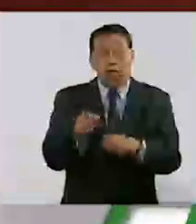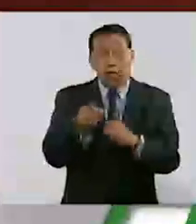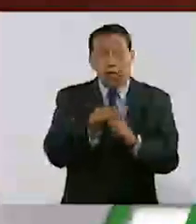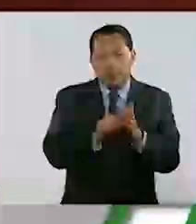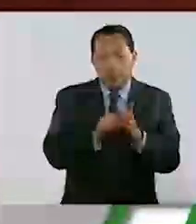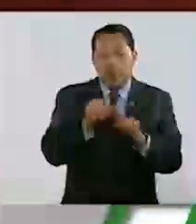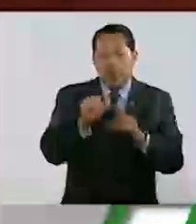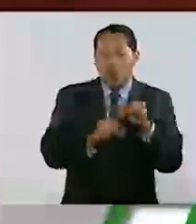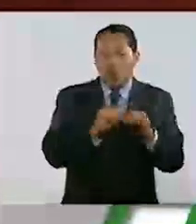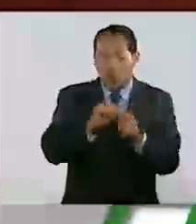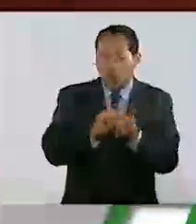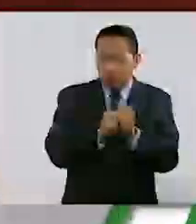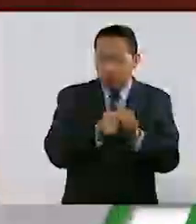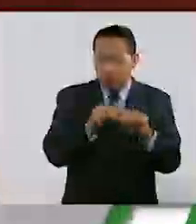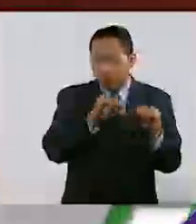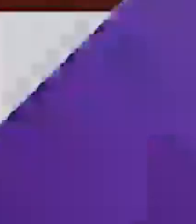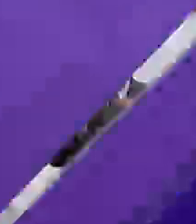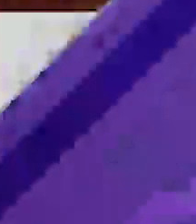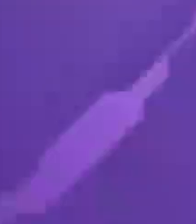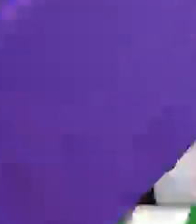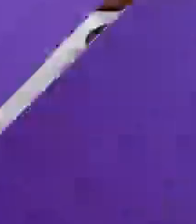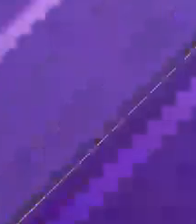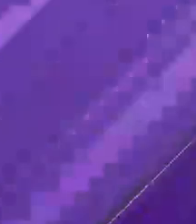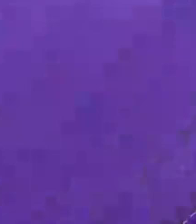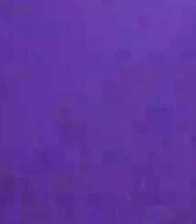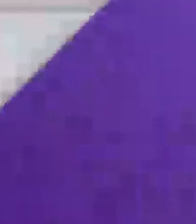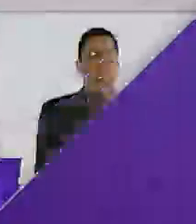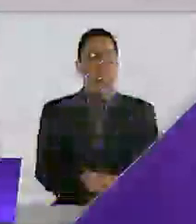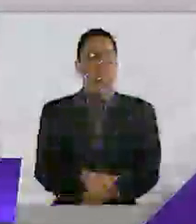migrando y que nos hemos retrasado, que es el oral.